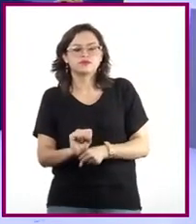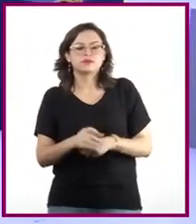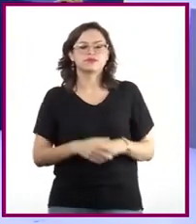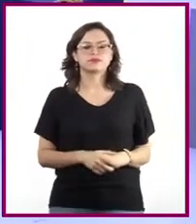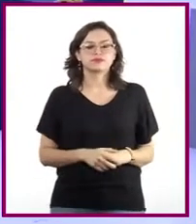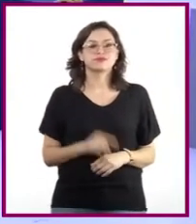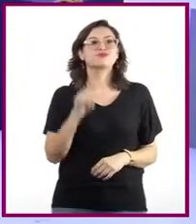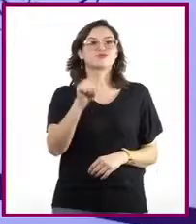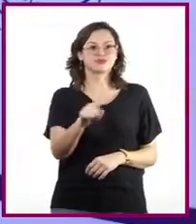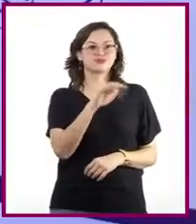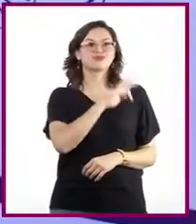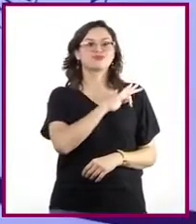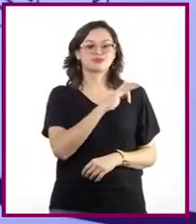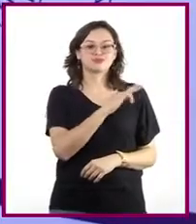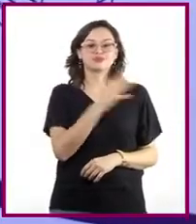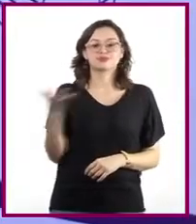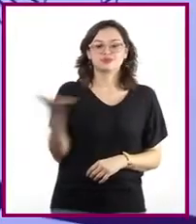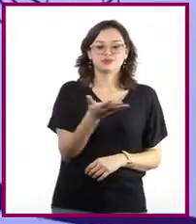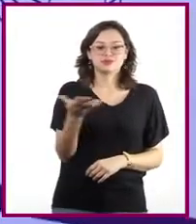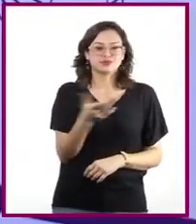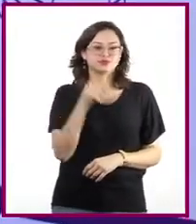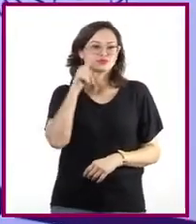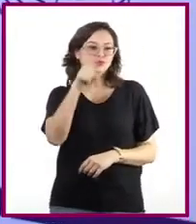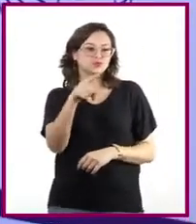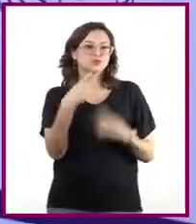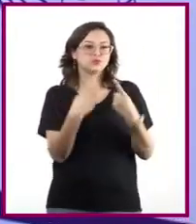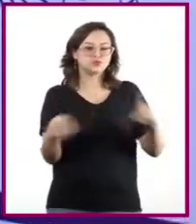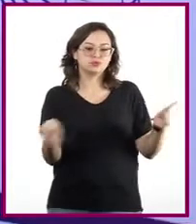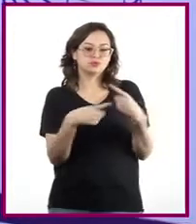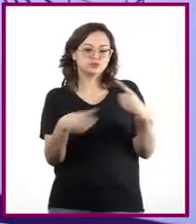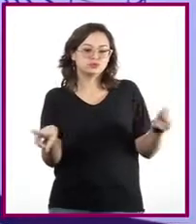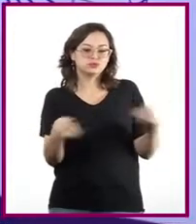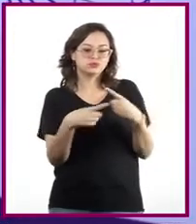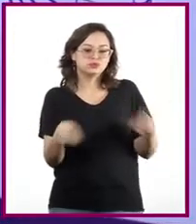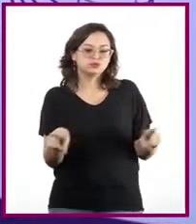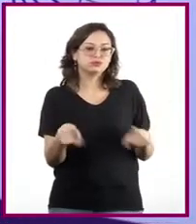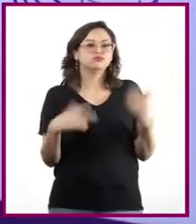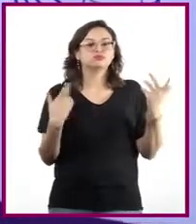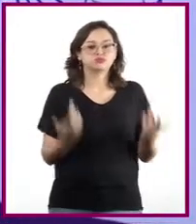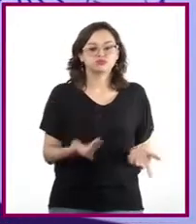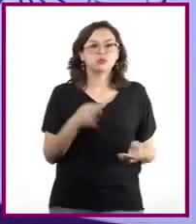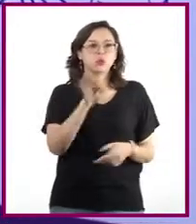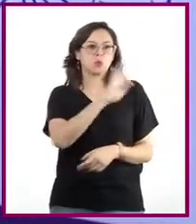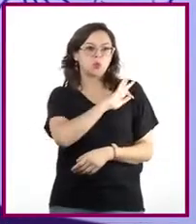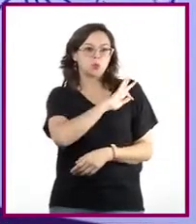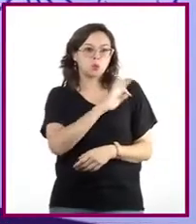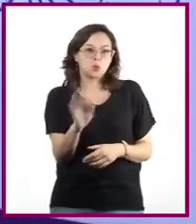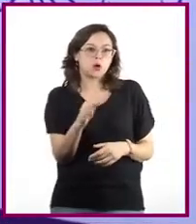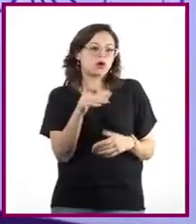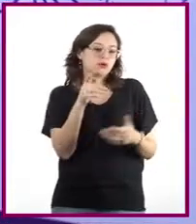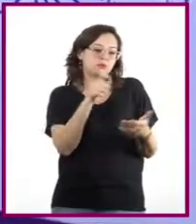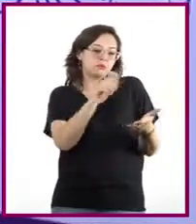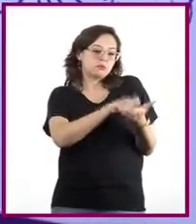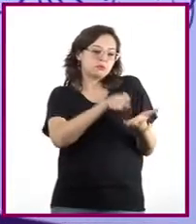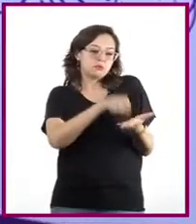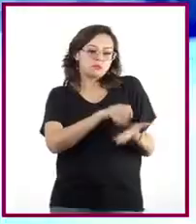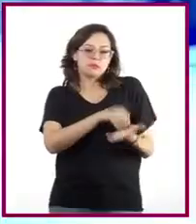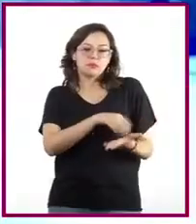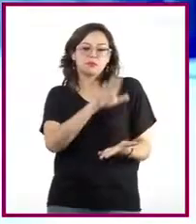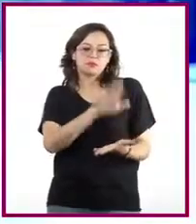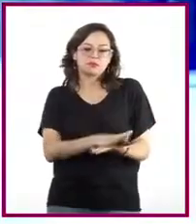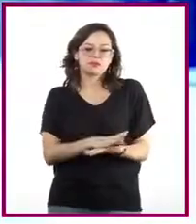en un compositor. Crea una obra para botellófono y escribe la partitura como tú creas conveniente.